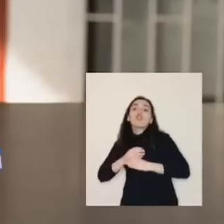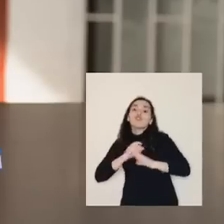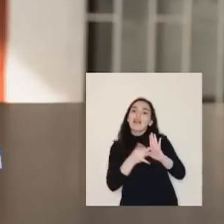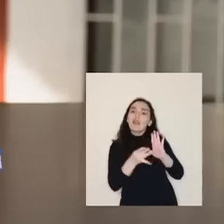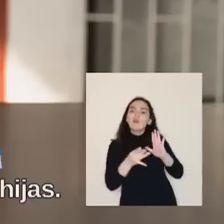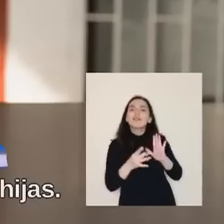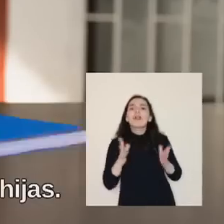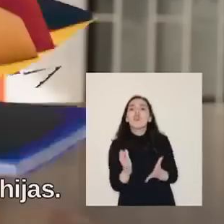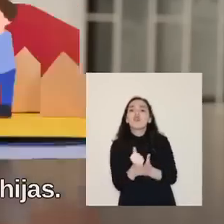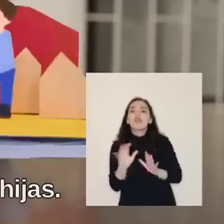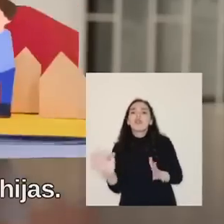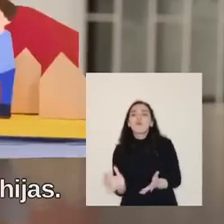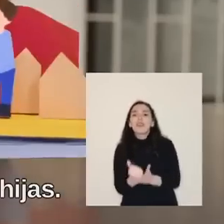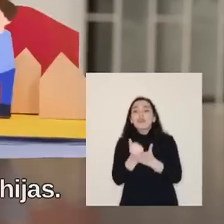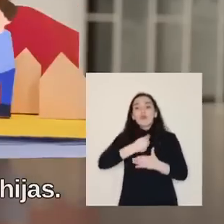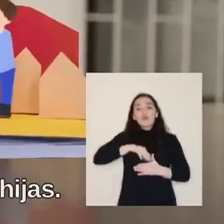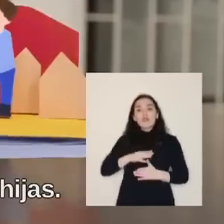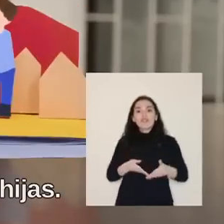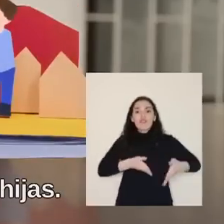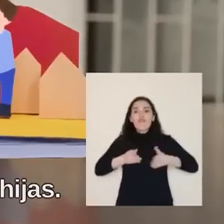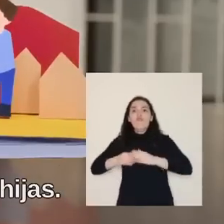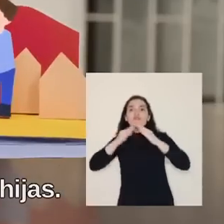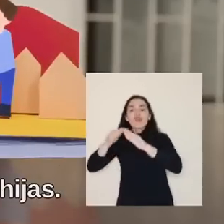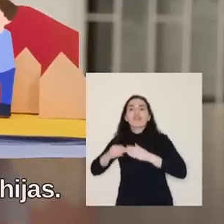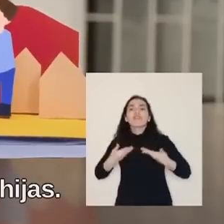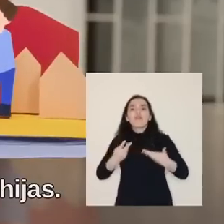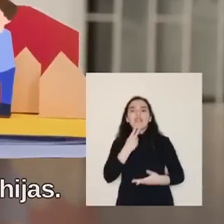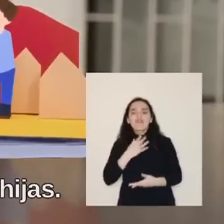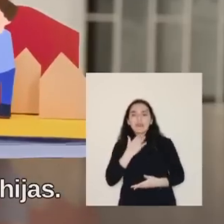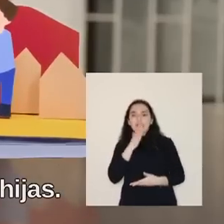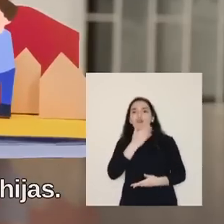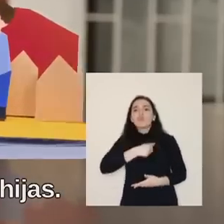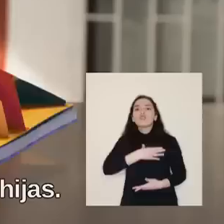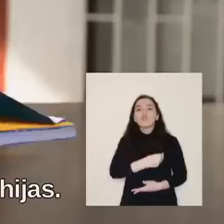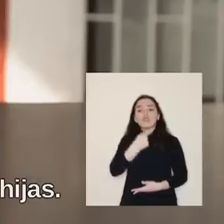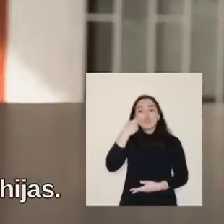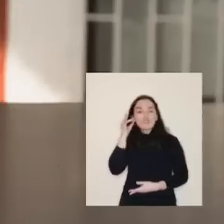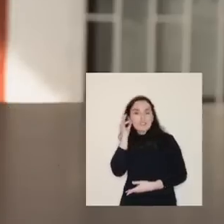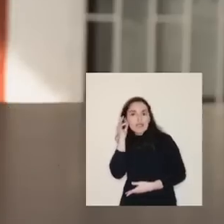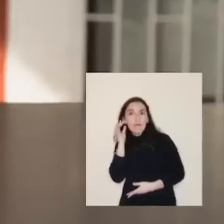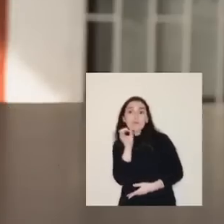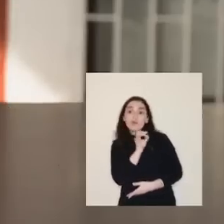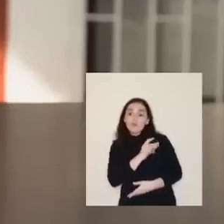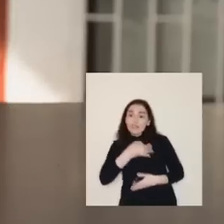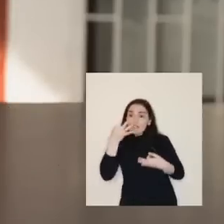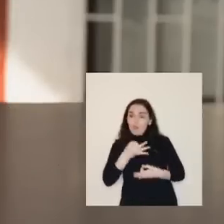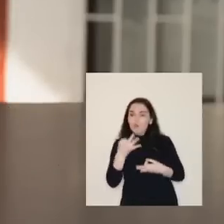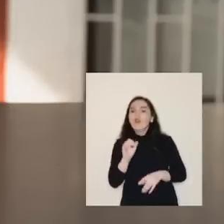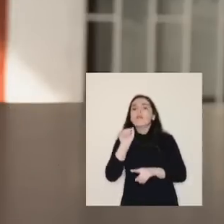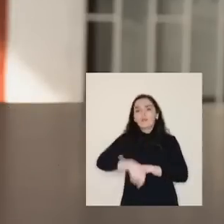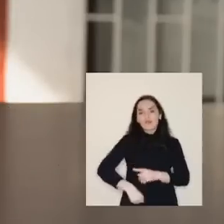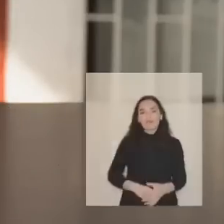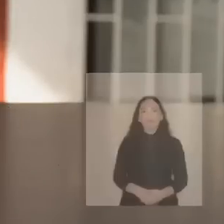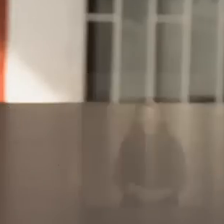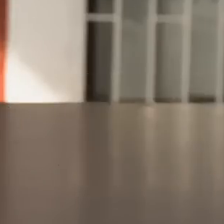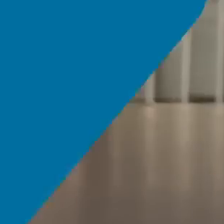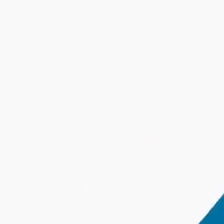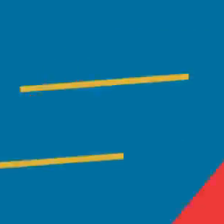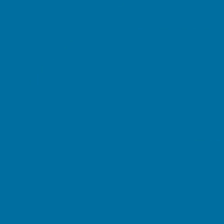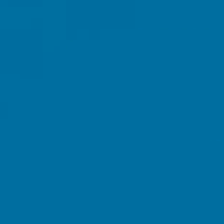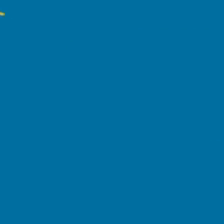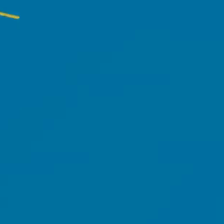contra la delincuencia, para recuperar nuestros barrios y ofrecer una vida mejor a nuestros hijos e hijas. Por un Chile seguro, aprueba.